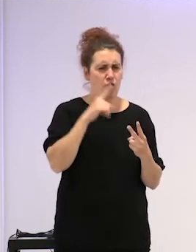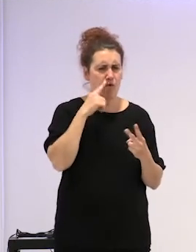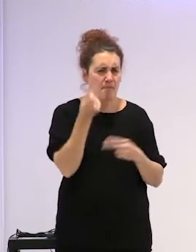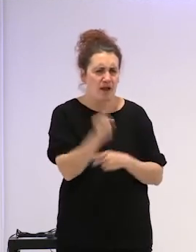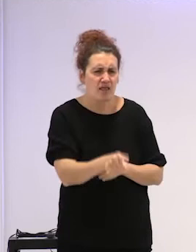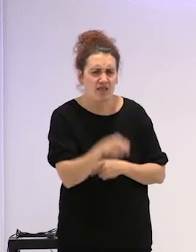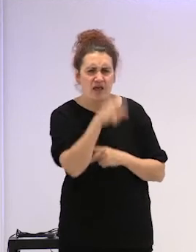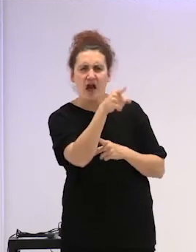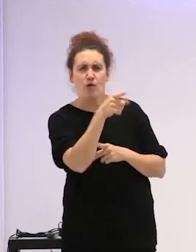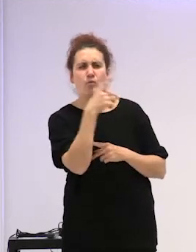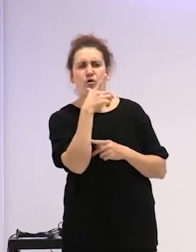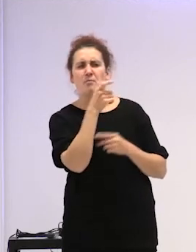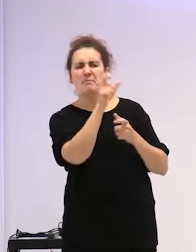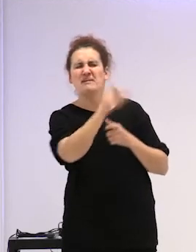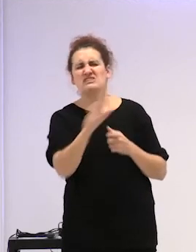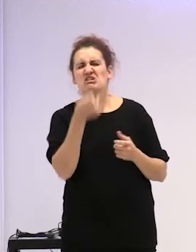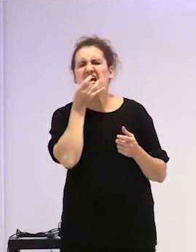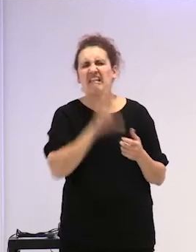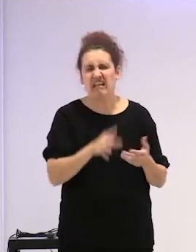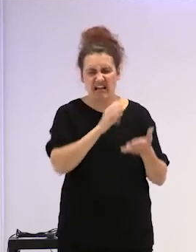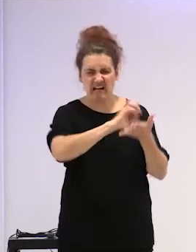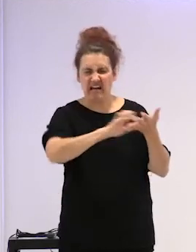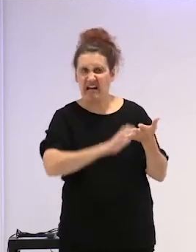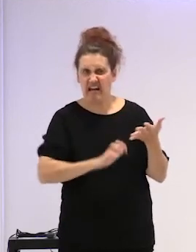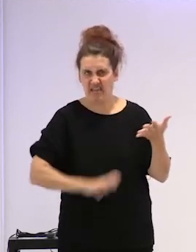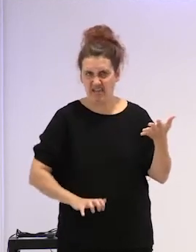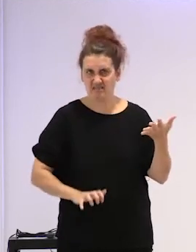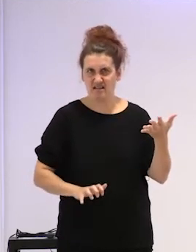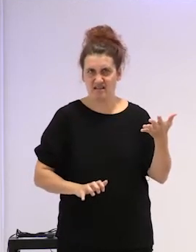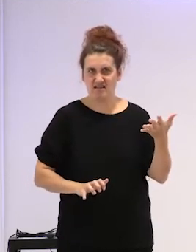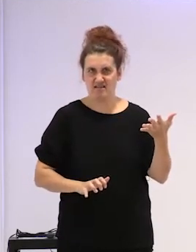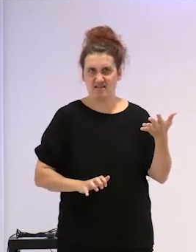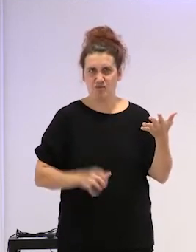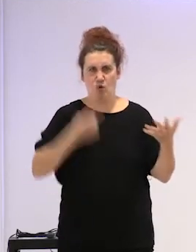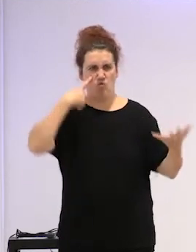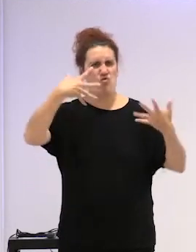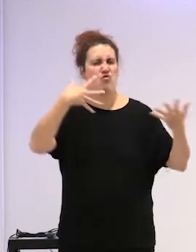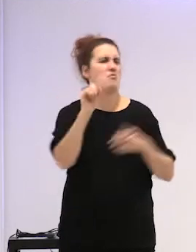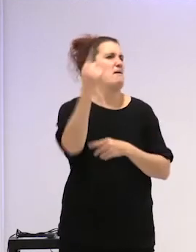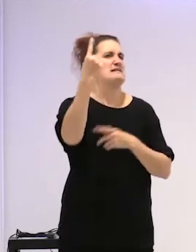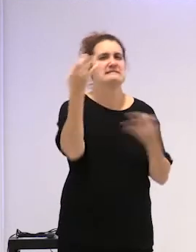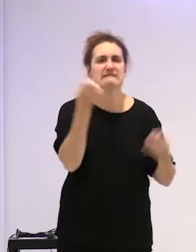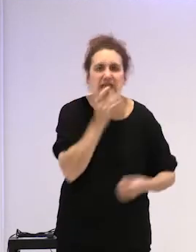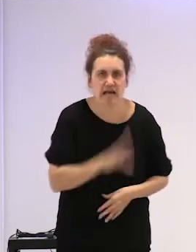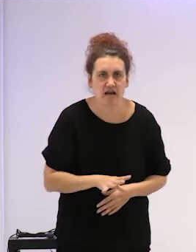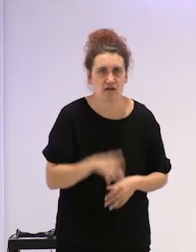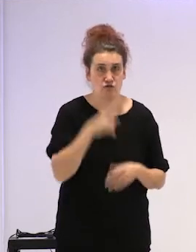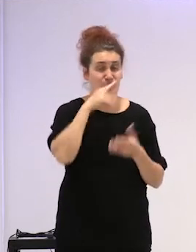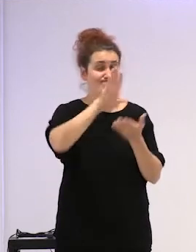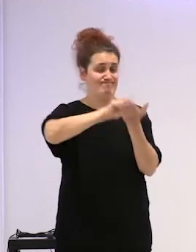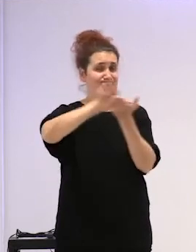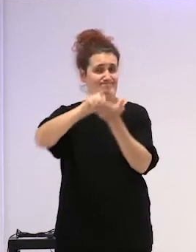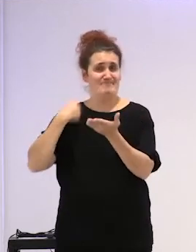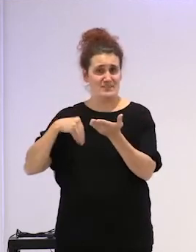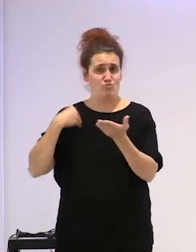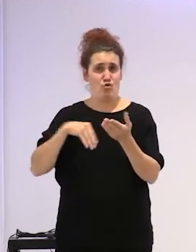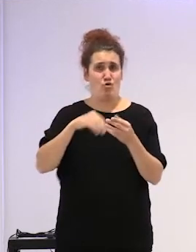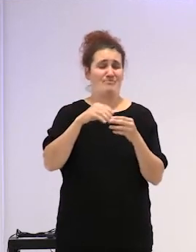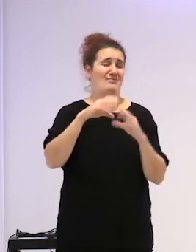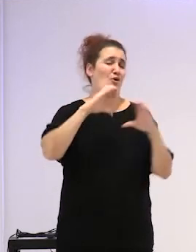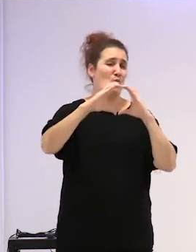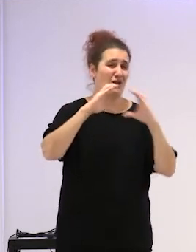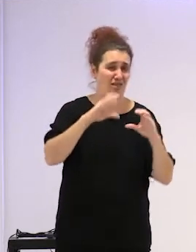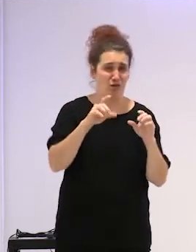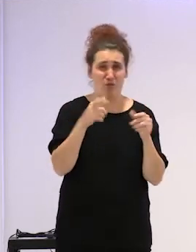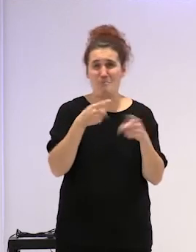ver quién redacta el texto más escandaloso. Creo que es así justamente lo que recogen los medios de comunicación.